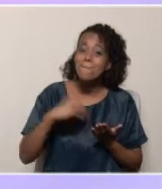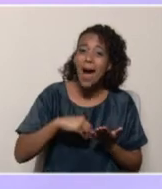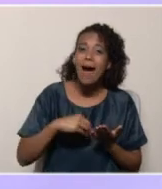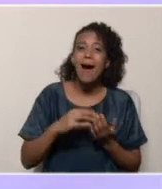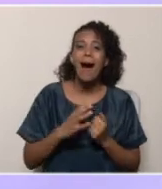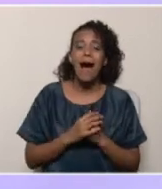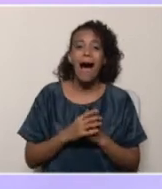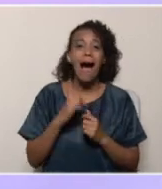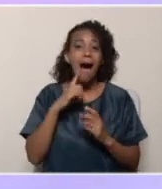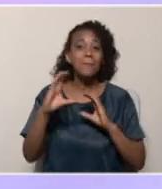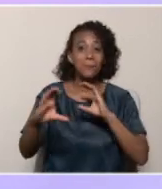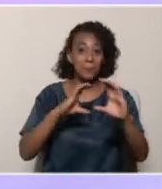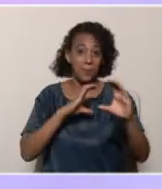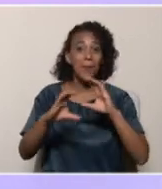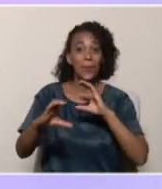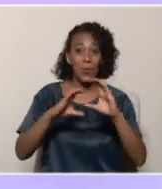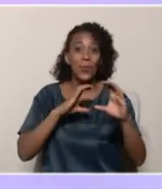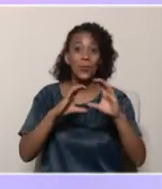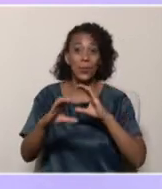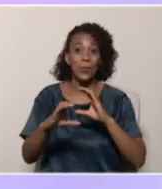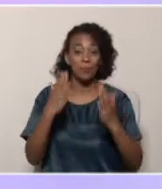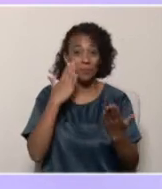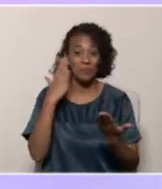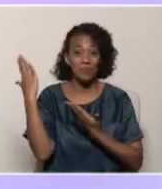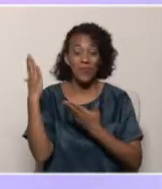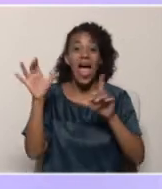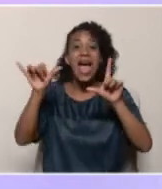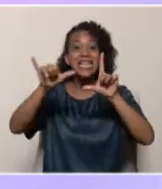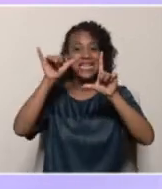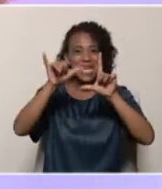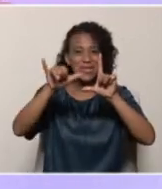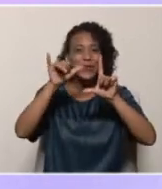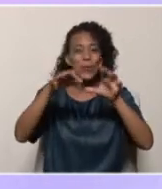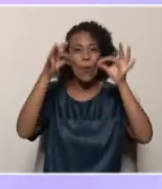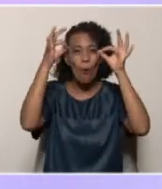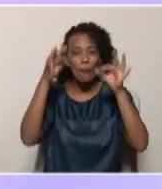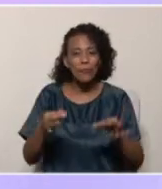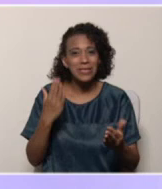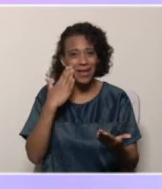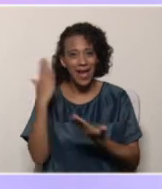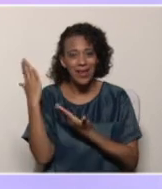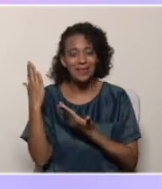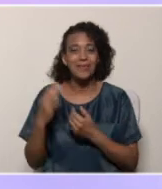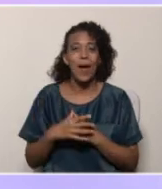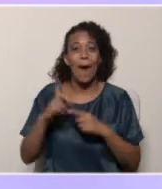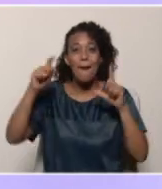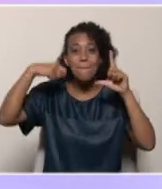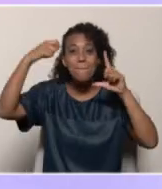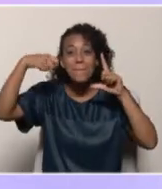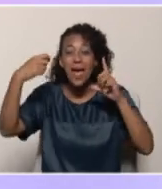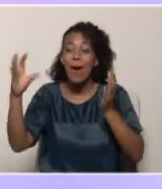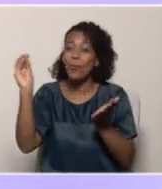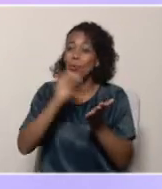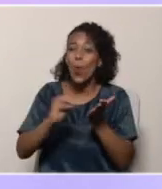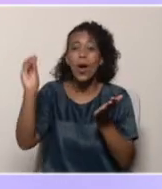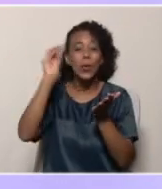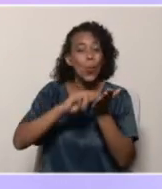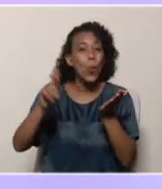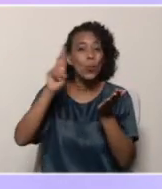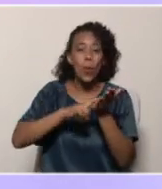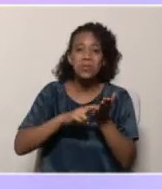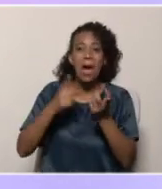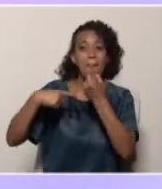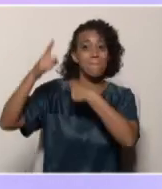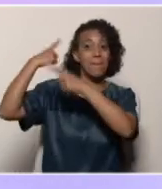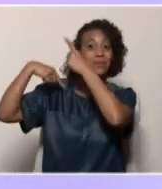vías, vamos a comunicarnos en nuestro canal oficial de YouTube. Allí puedes visualizar una y otra vez este y otros